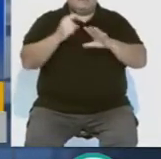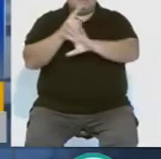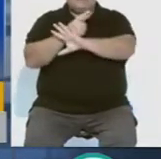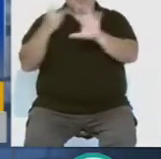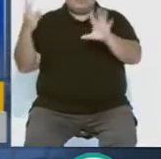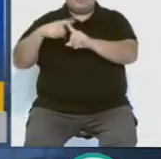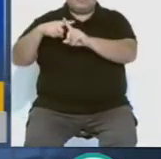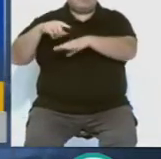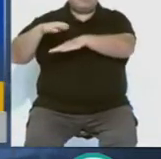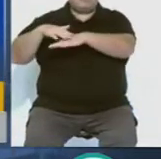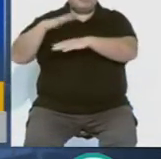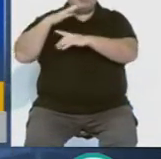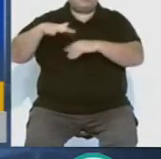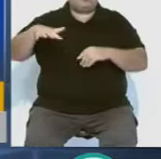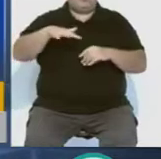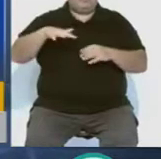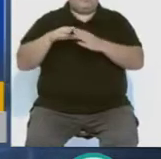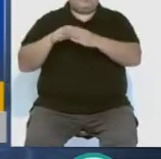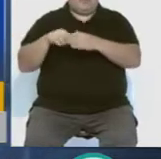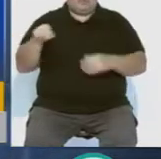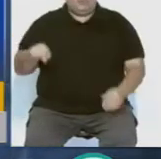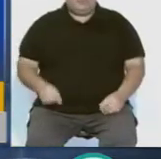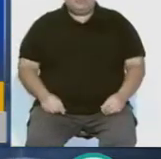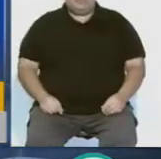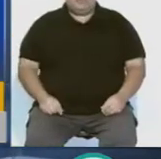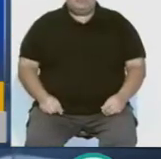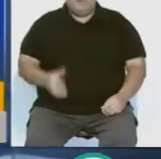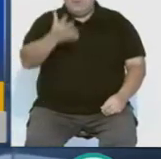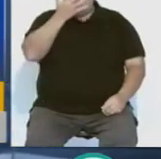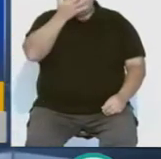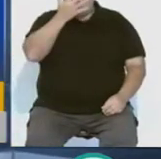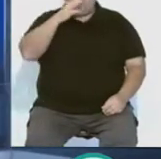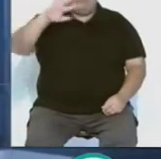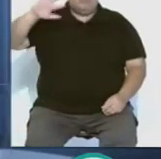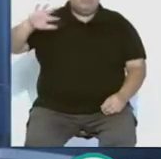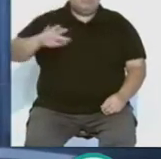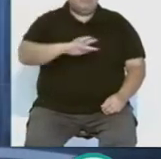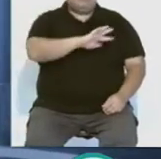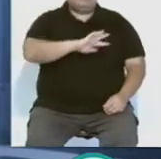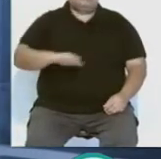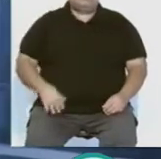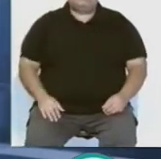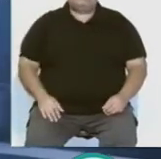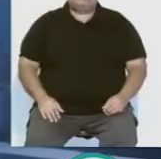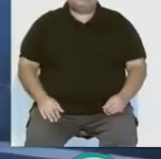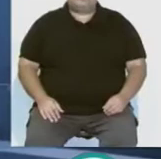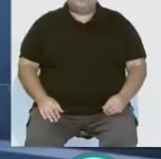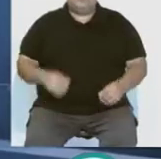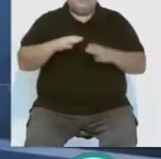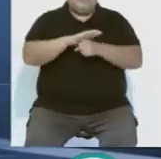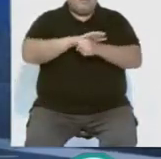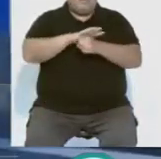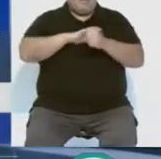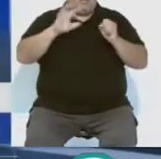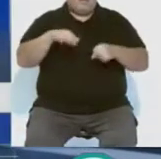18 grados de mínima que registrará el puerto de Santa María. Los vientos serán del oeste en el litoral. Para la